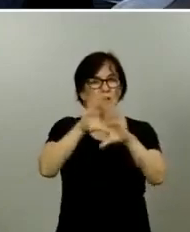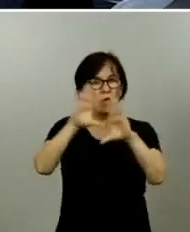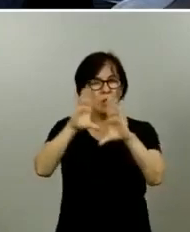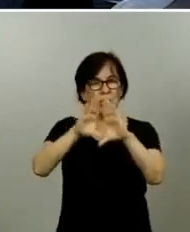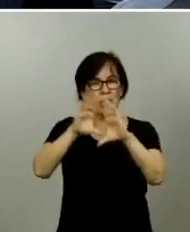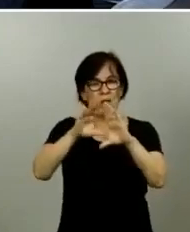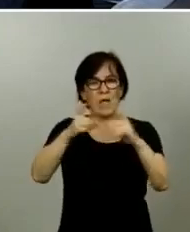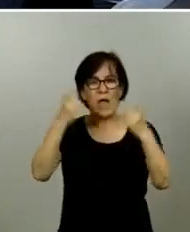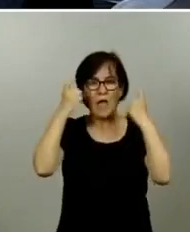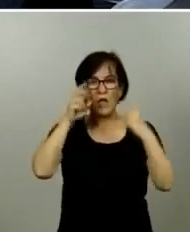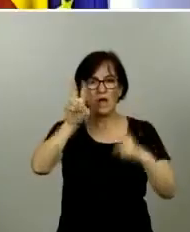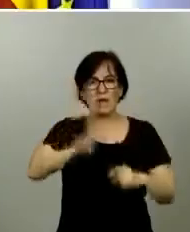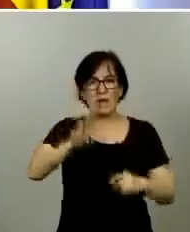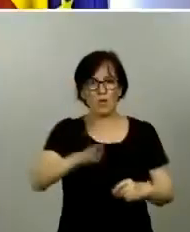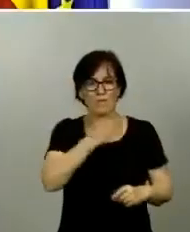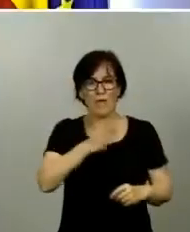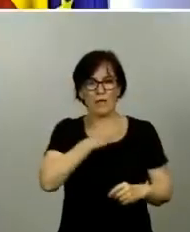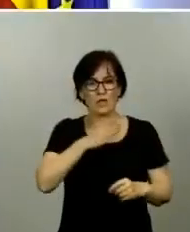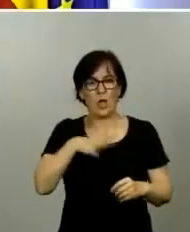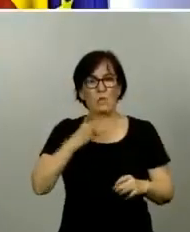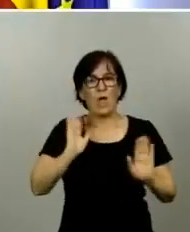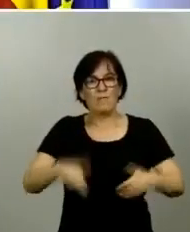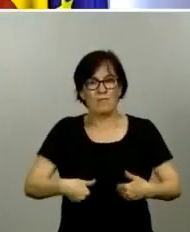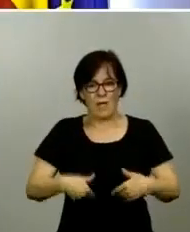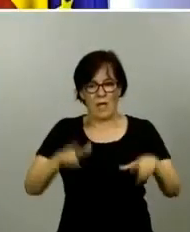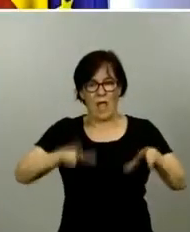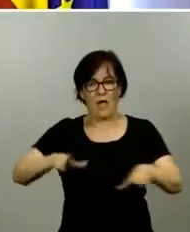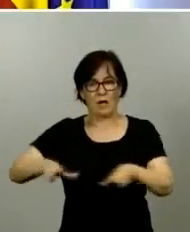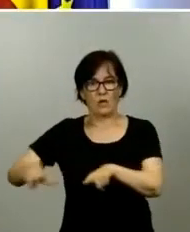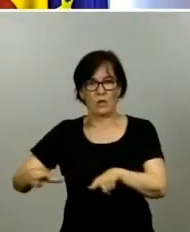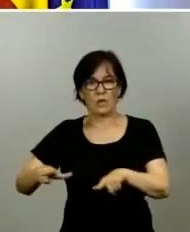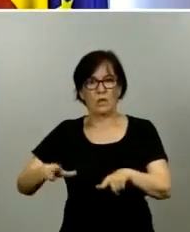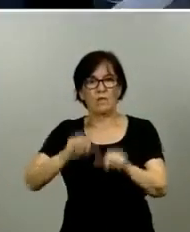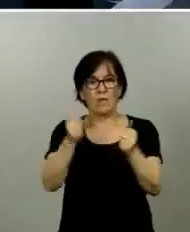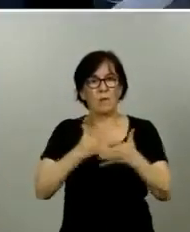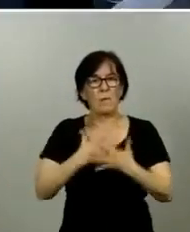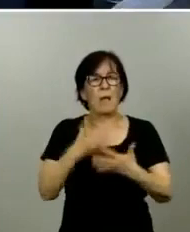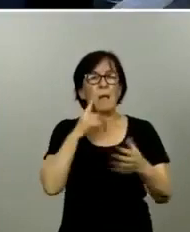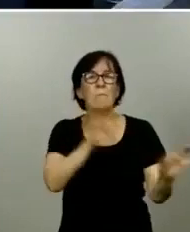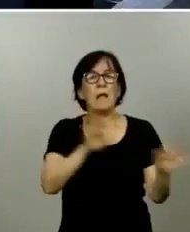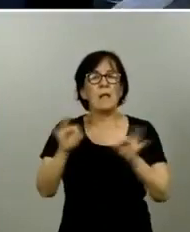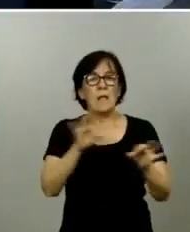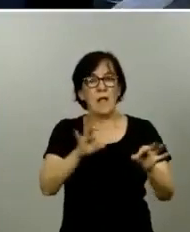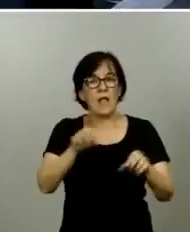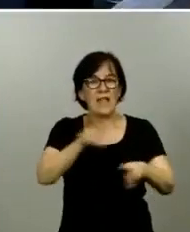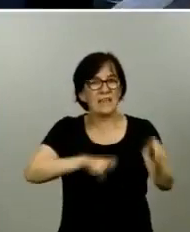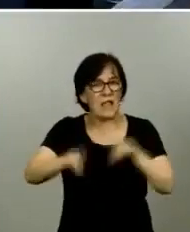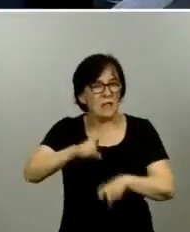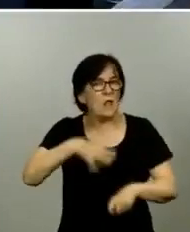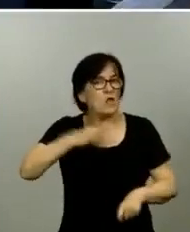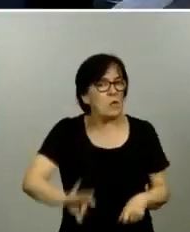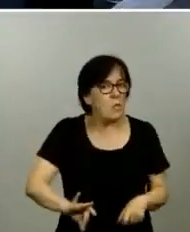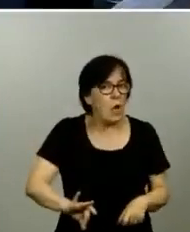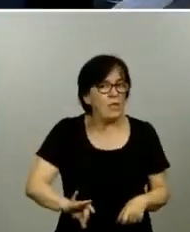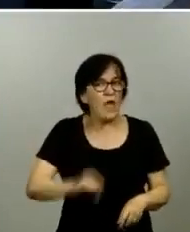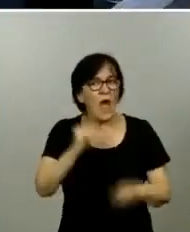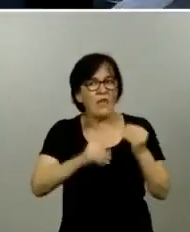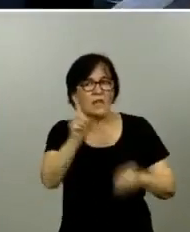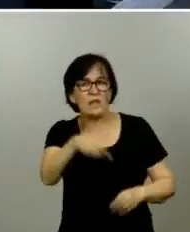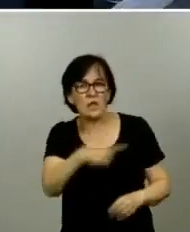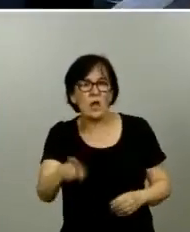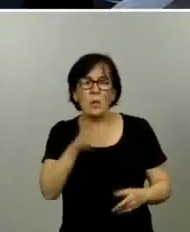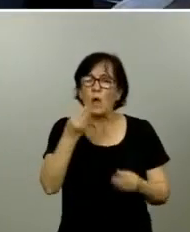segundo de bachillerato regresen a las aulas de forma voluntaria y para preparar la eva. ¿Es eso factible? ¿Se va a permitir como medida